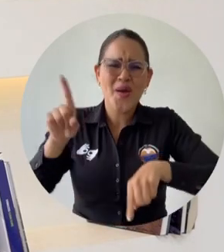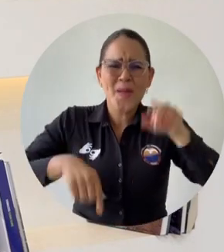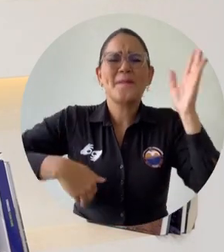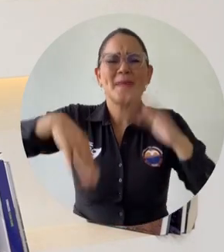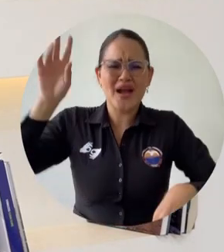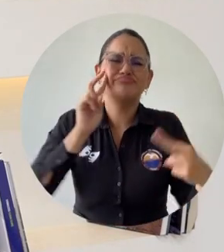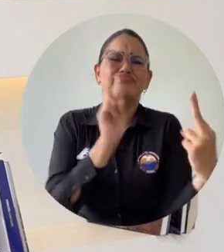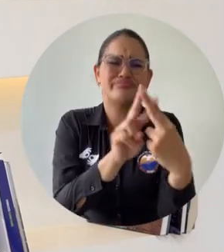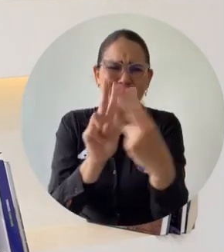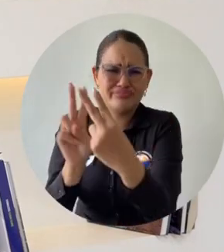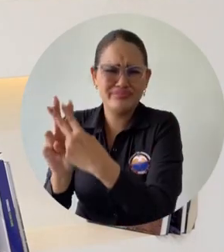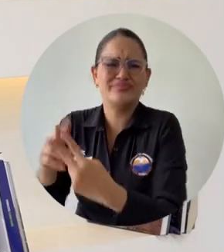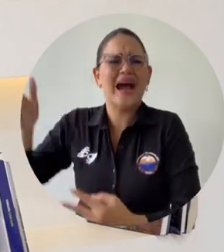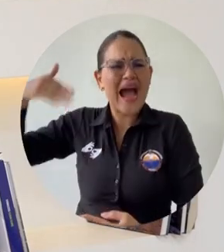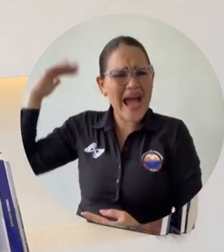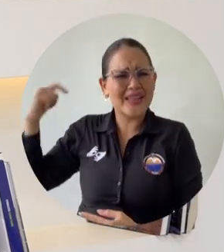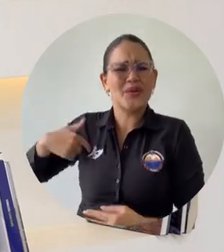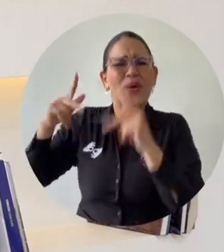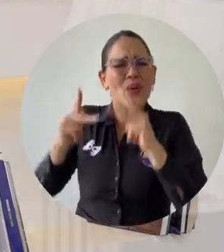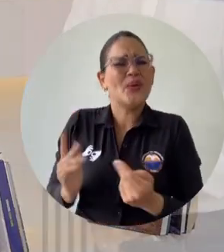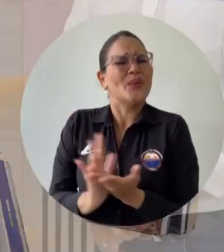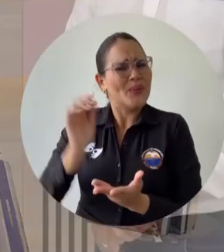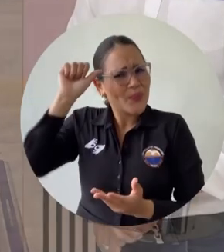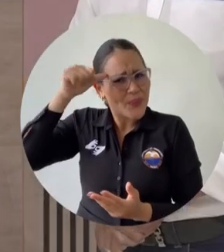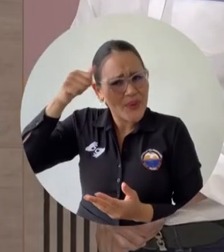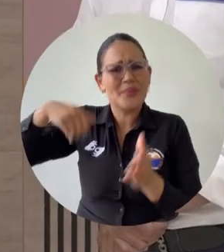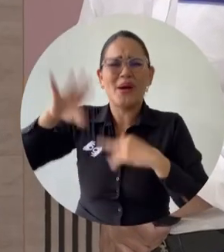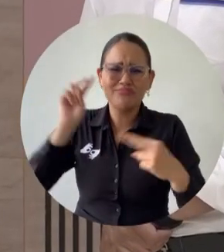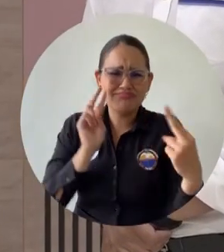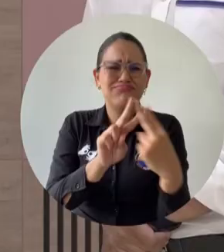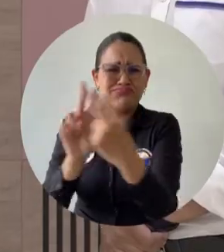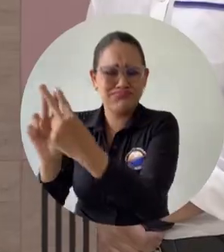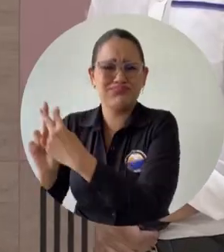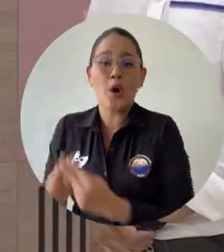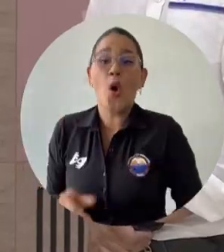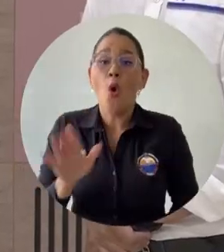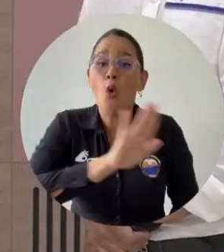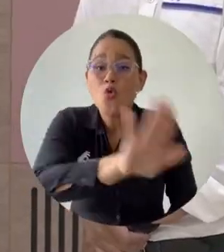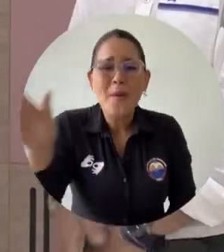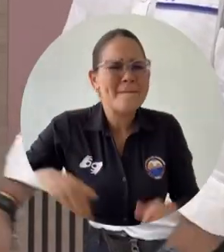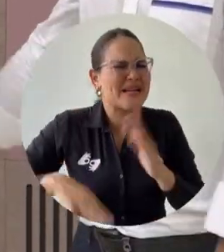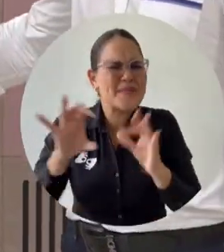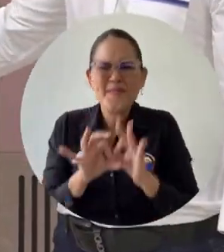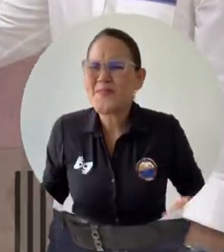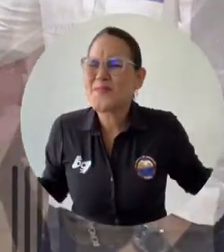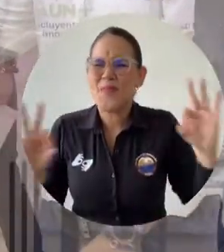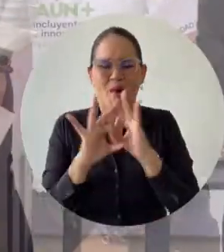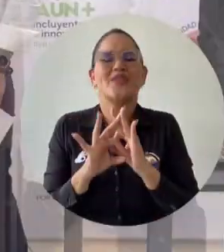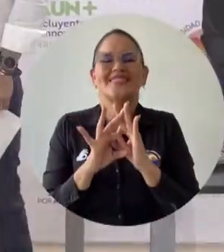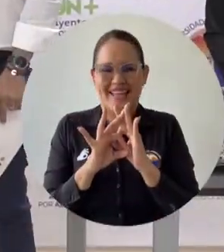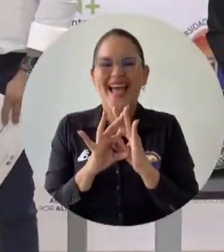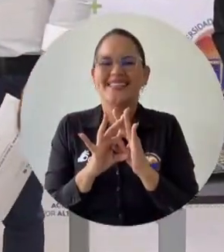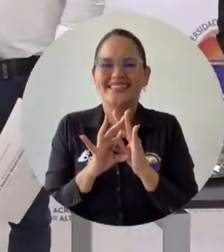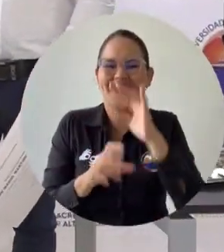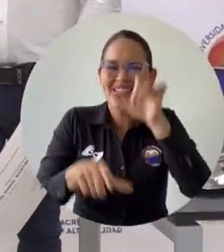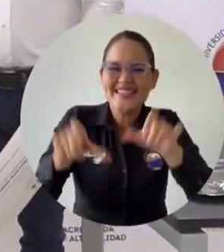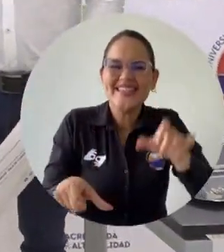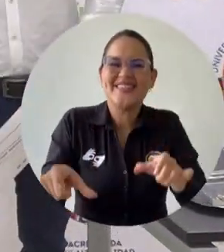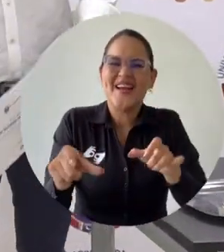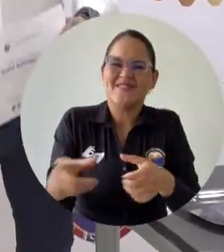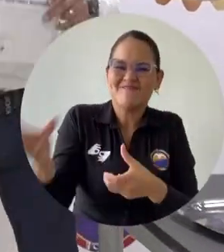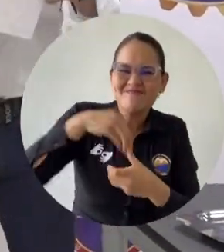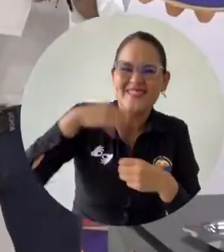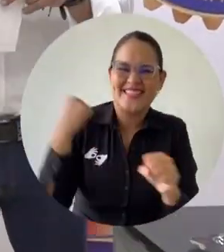con muchos he compartido y aprendido muchísimo sobre la universidad. Son ustedes parte del activo más valioso que tiene la institución,